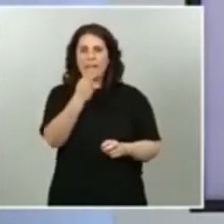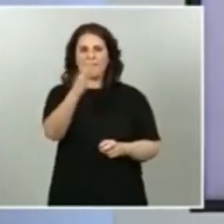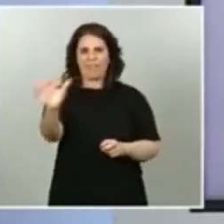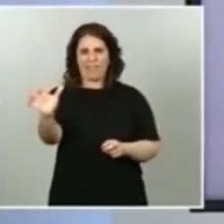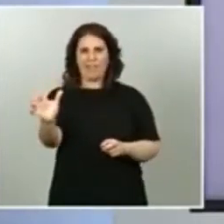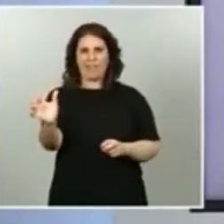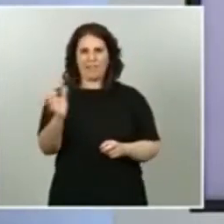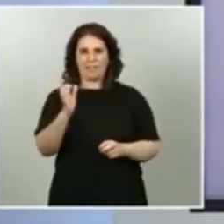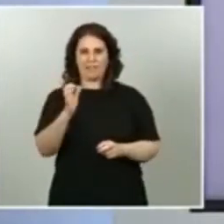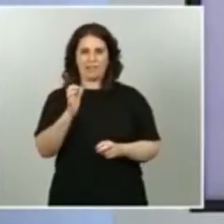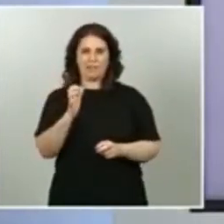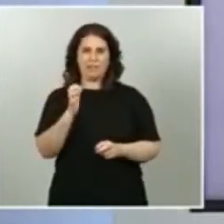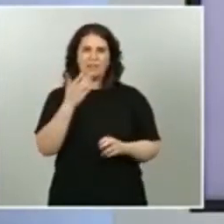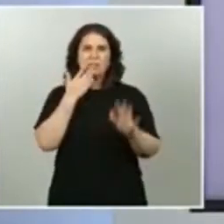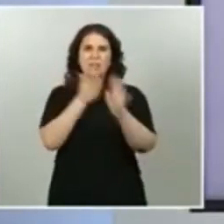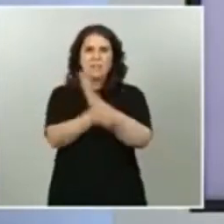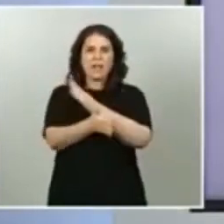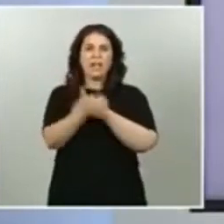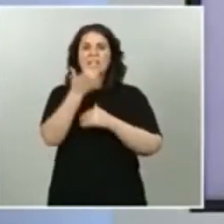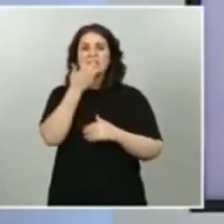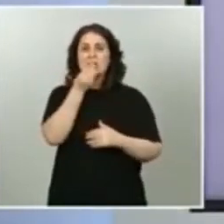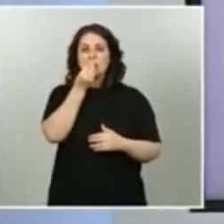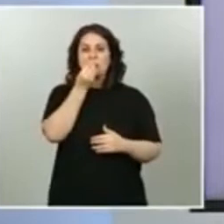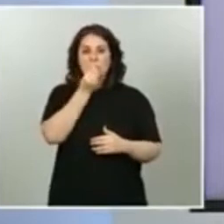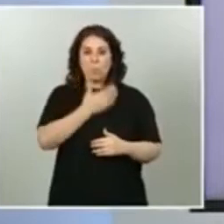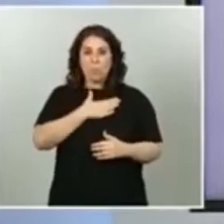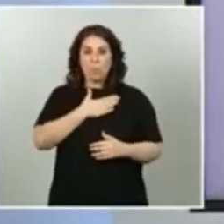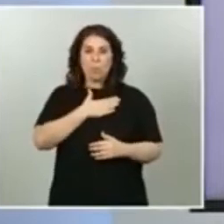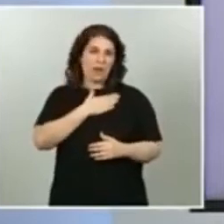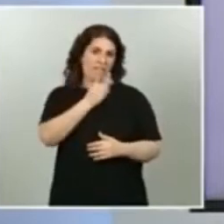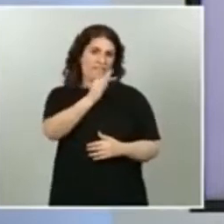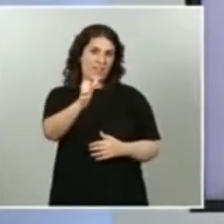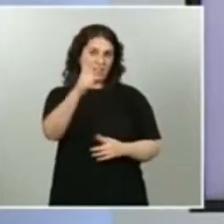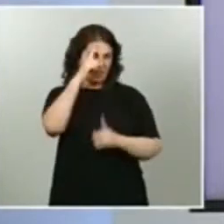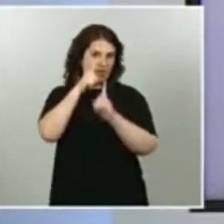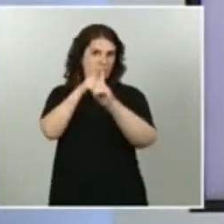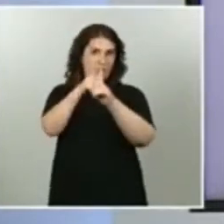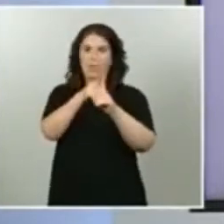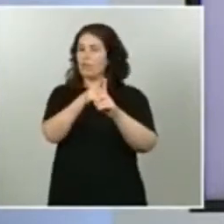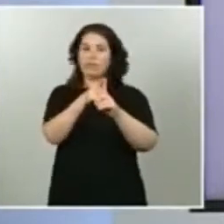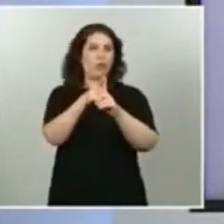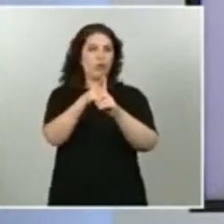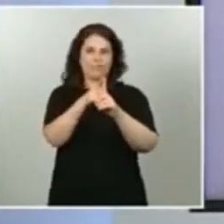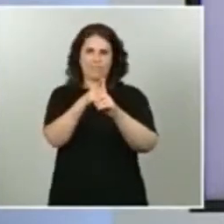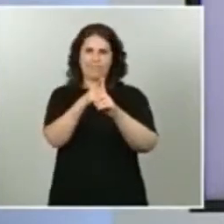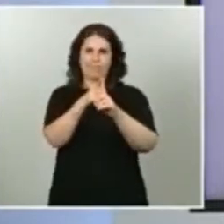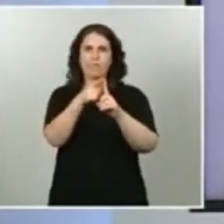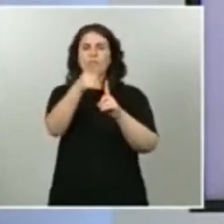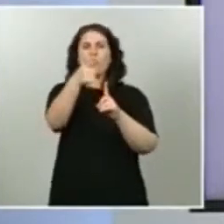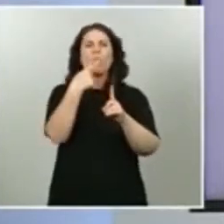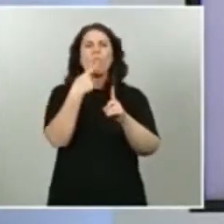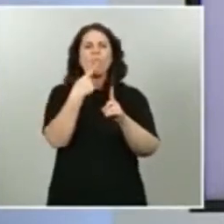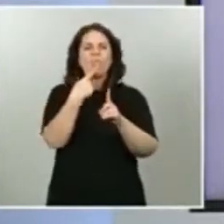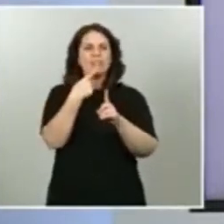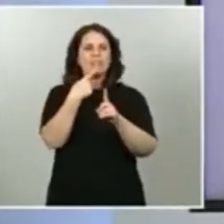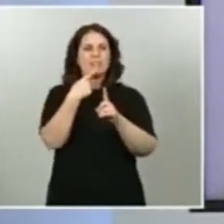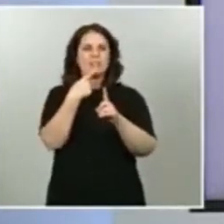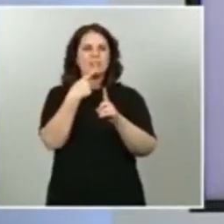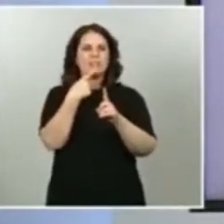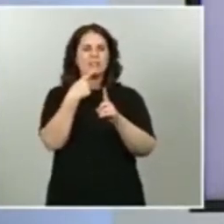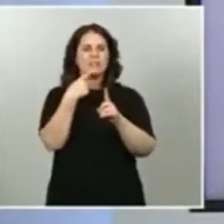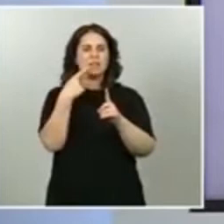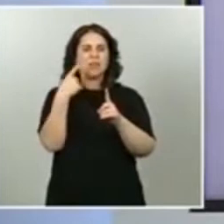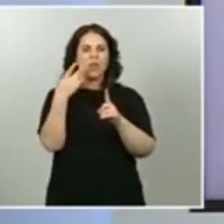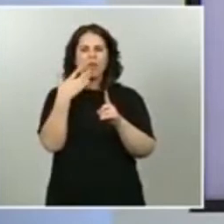entrañe la buena fe. Por lo tanto, esos casos que me dice de ocupación, de organizaciones, en fin, para ocupar y